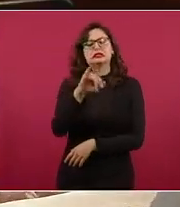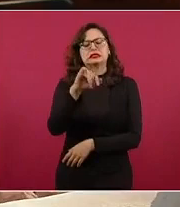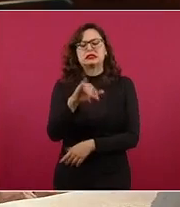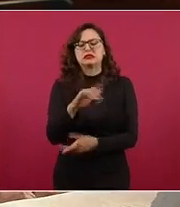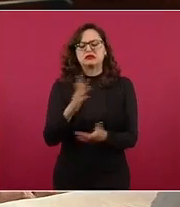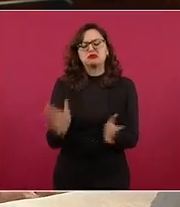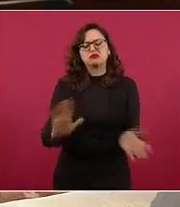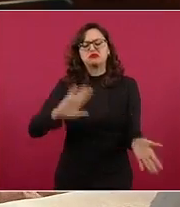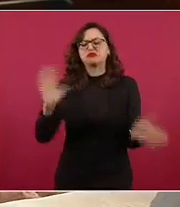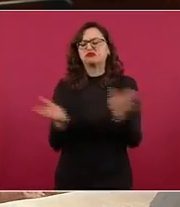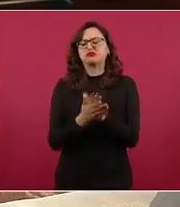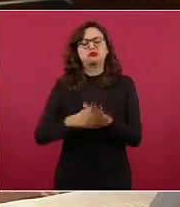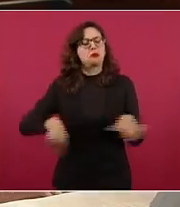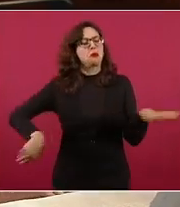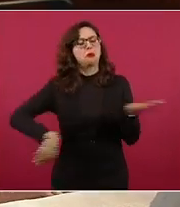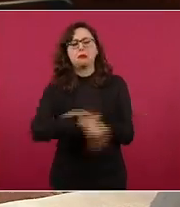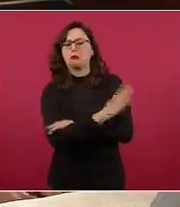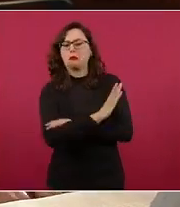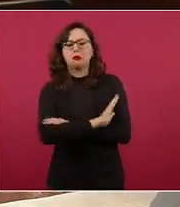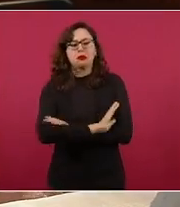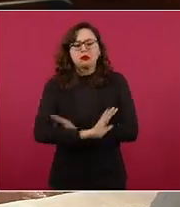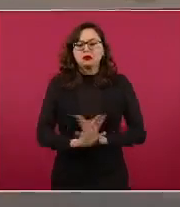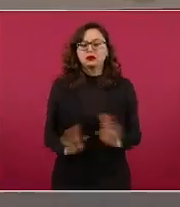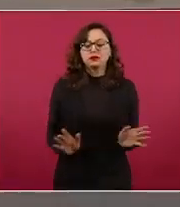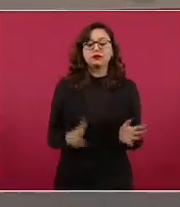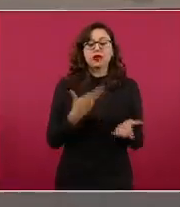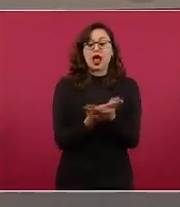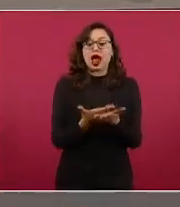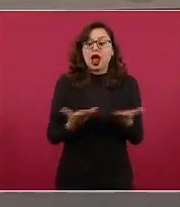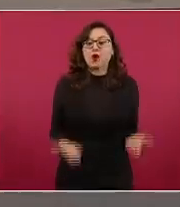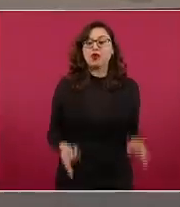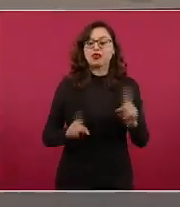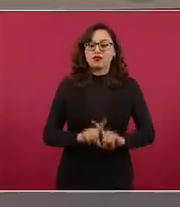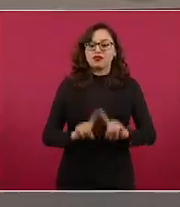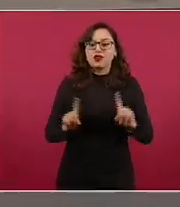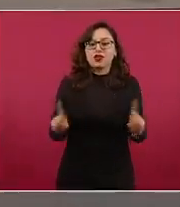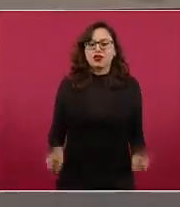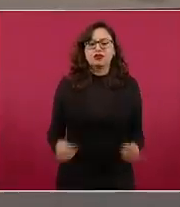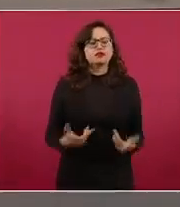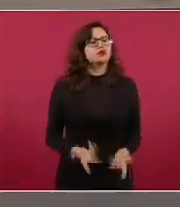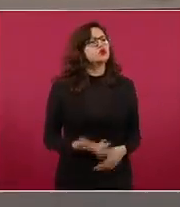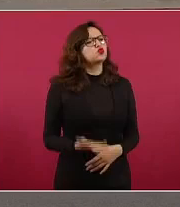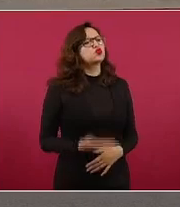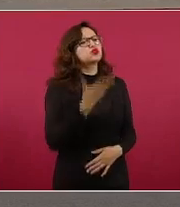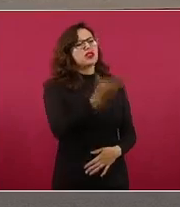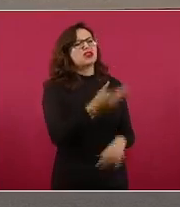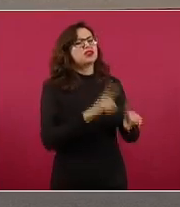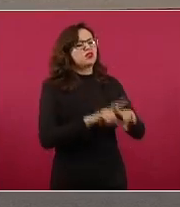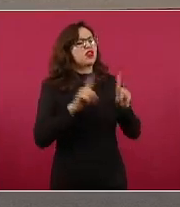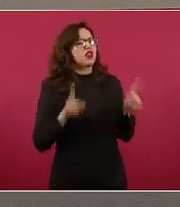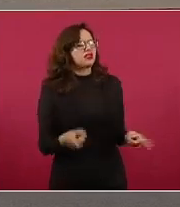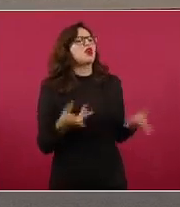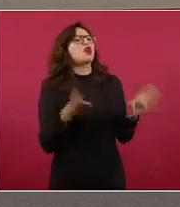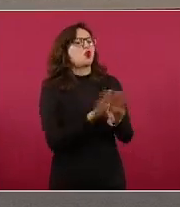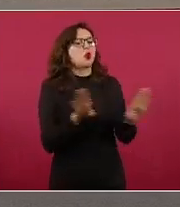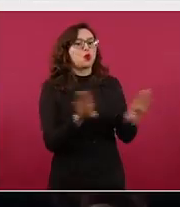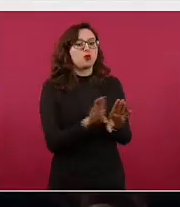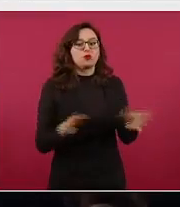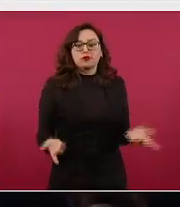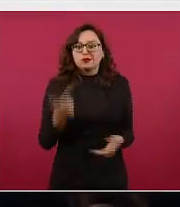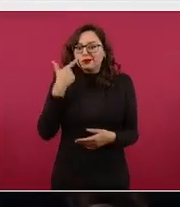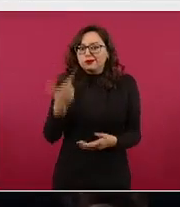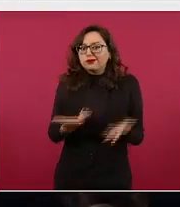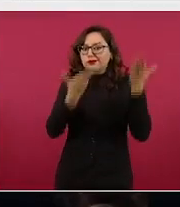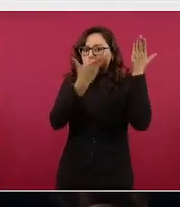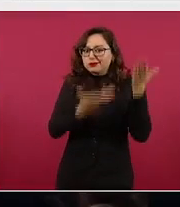porque no somos lo mismo ¿qué acciones está tomando para ser diferente para terminar con esta impunidad? estas